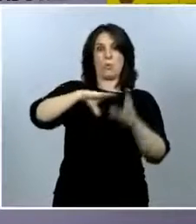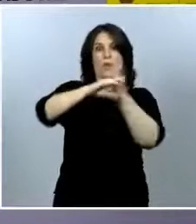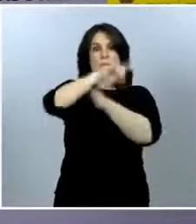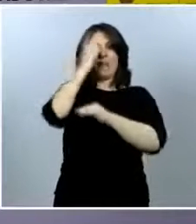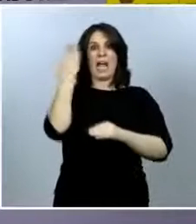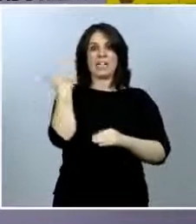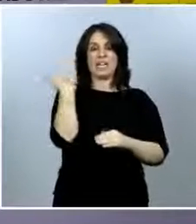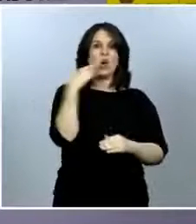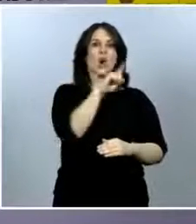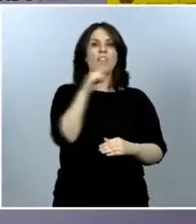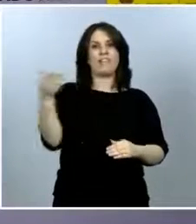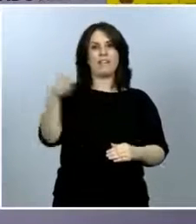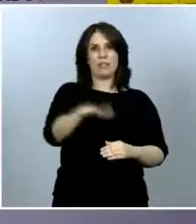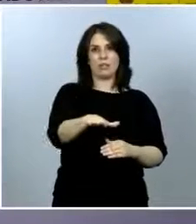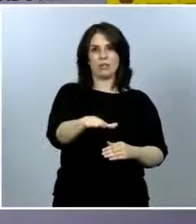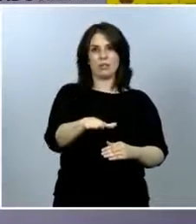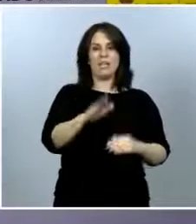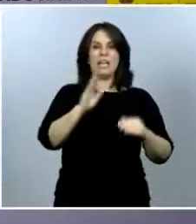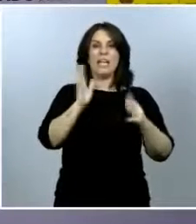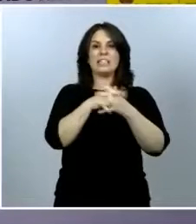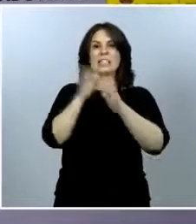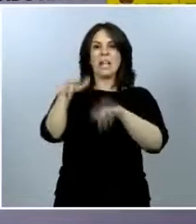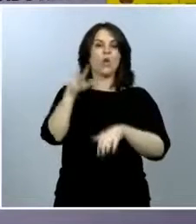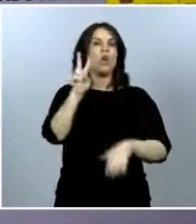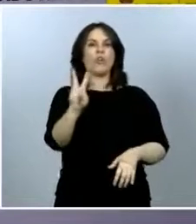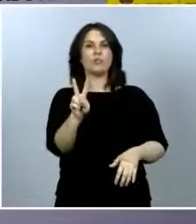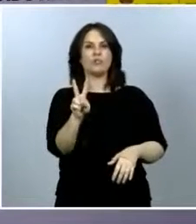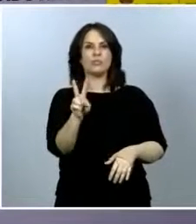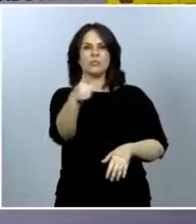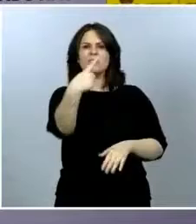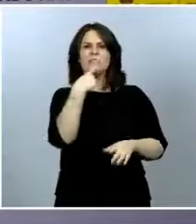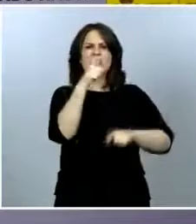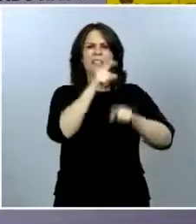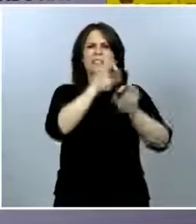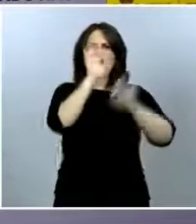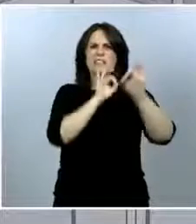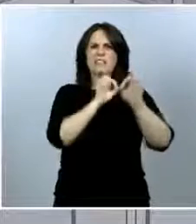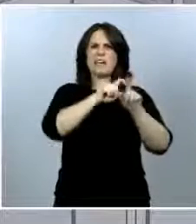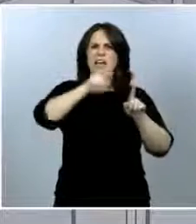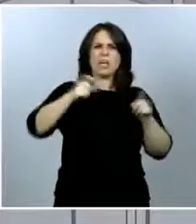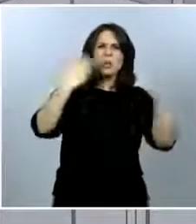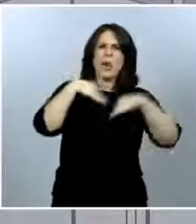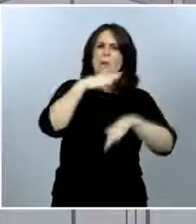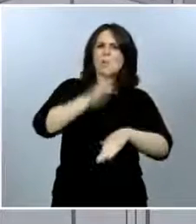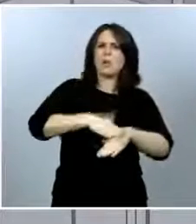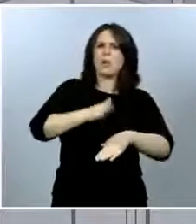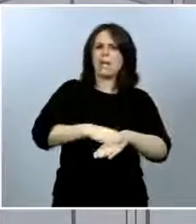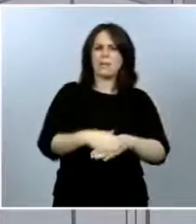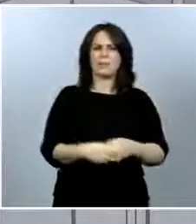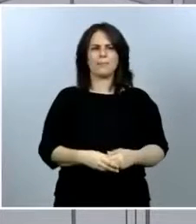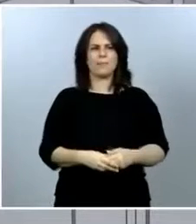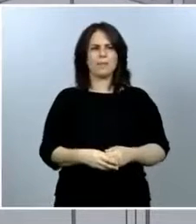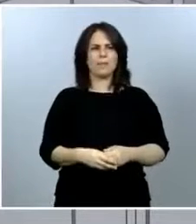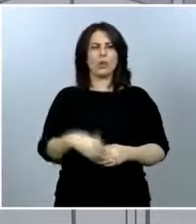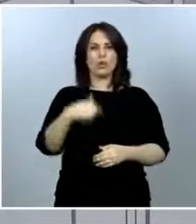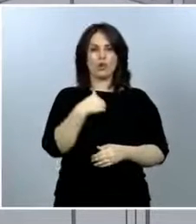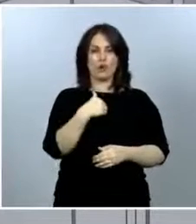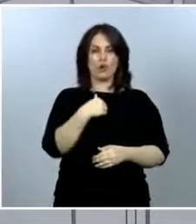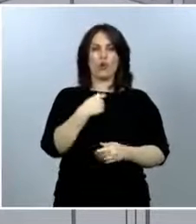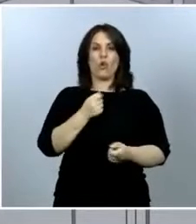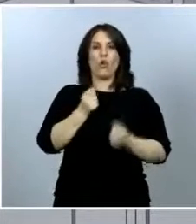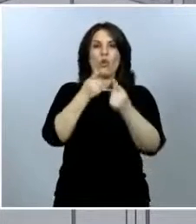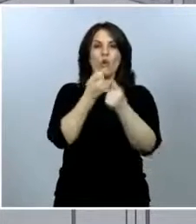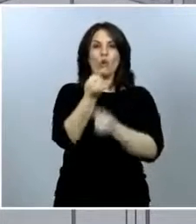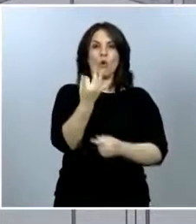fallecidos y en Castilla y León dos. ¿Por qué no figuran en la estadística? Los fallecidos que nosotros estamos dando en la nueva estadística son aquellos que han